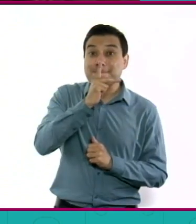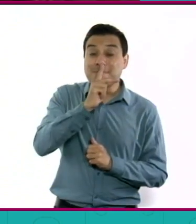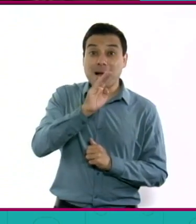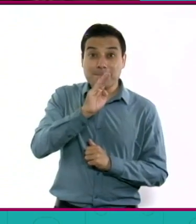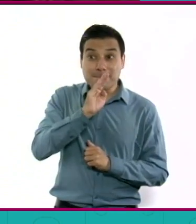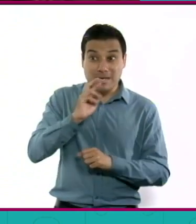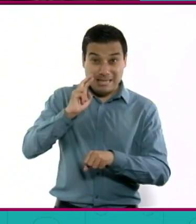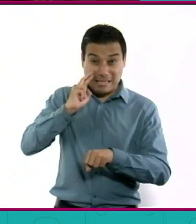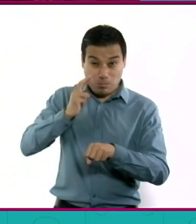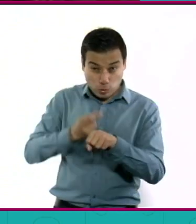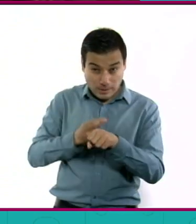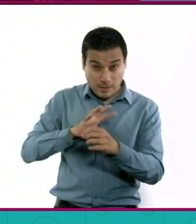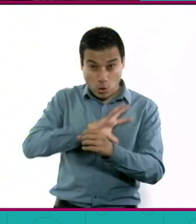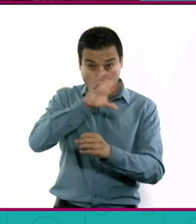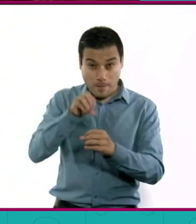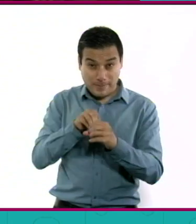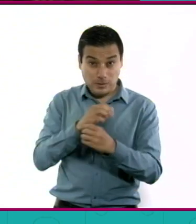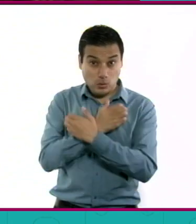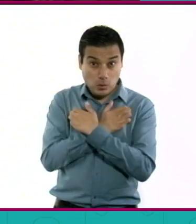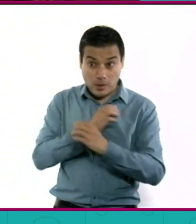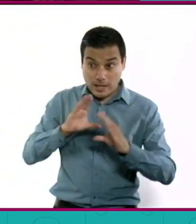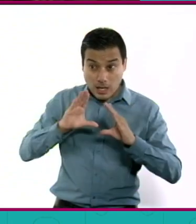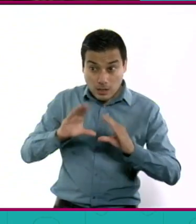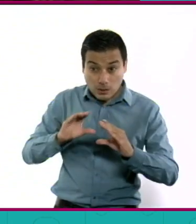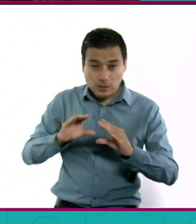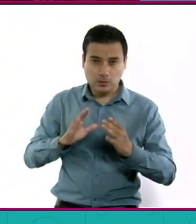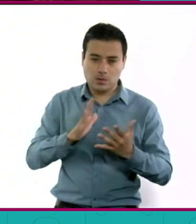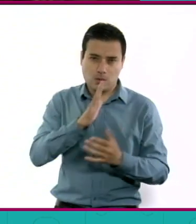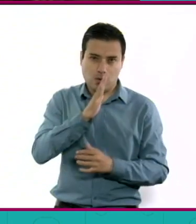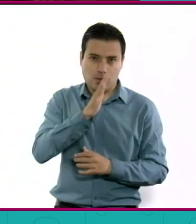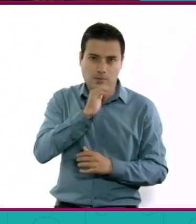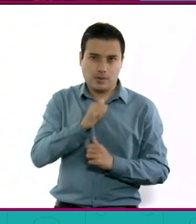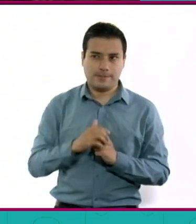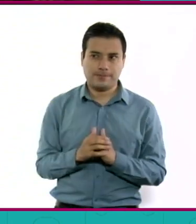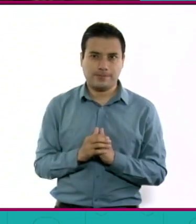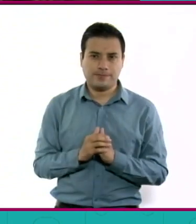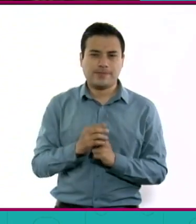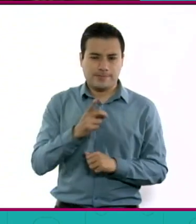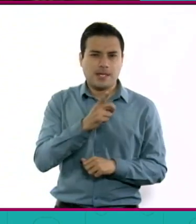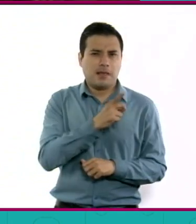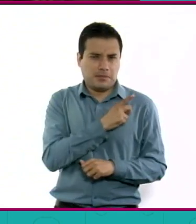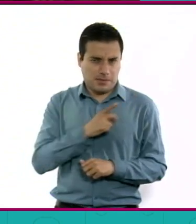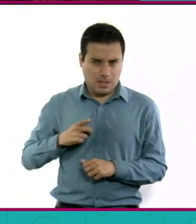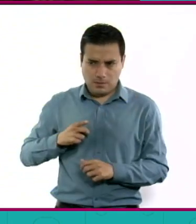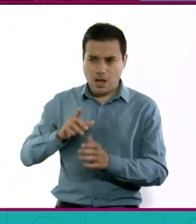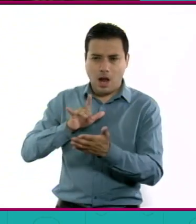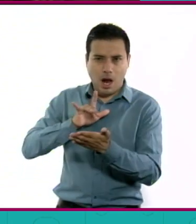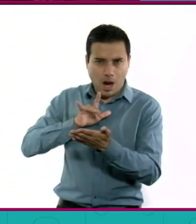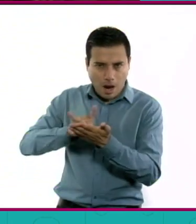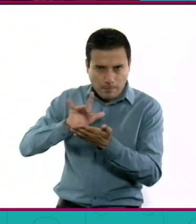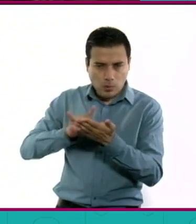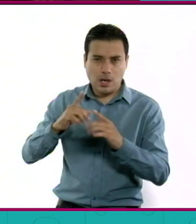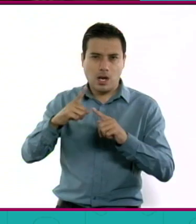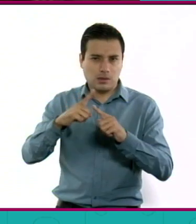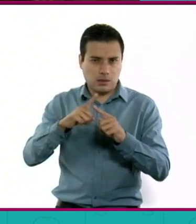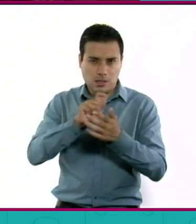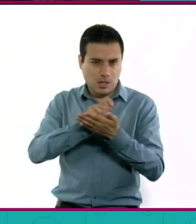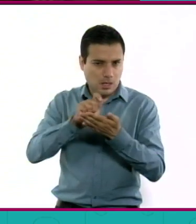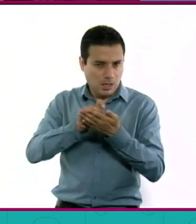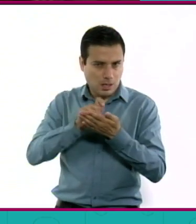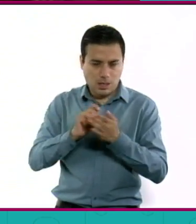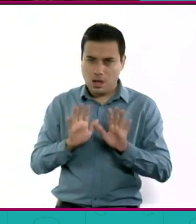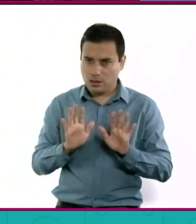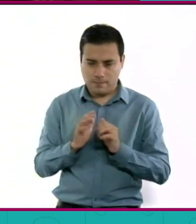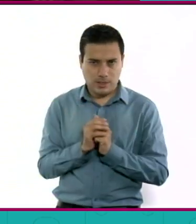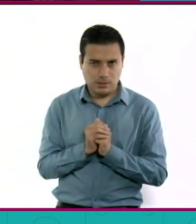educativa pegada a este sistema y que los puedan acompañar para hacer las tareas como siempre se han hecho, pero que tenga también